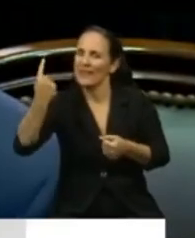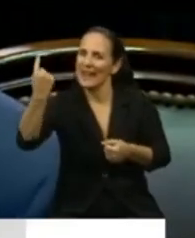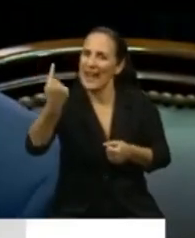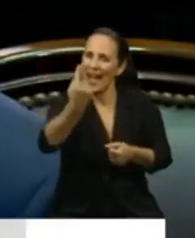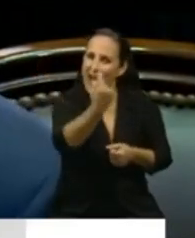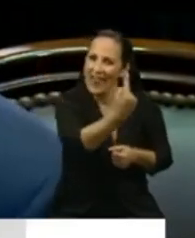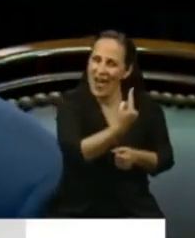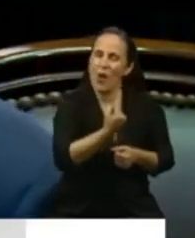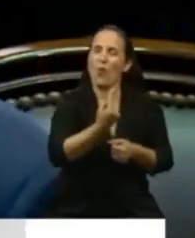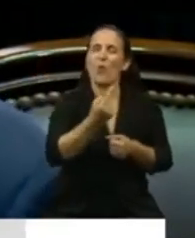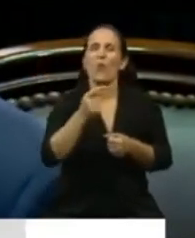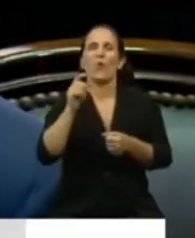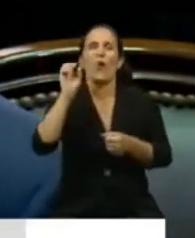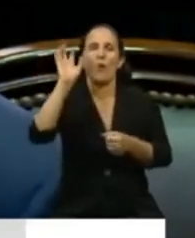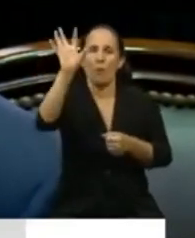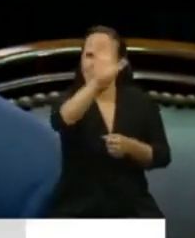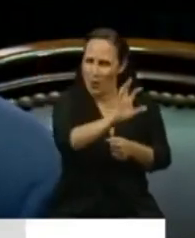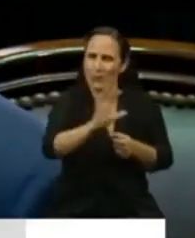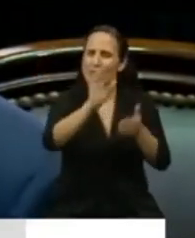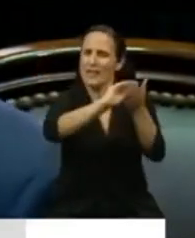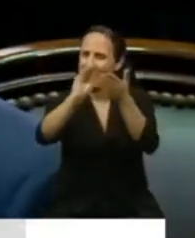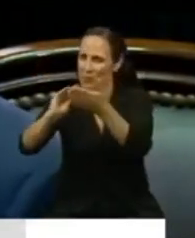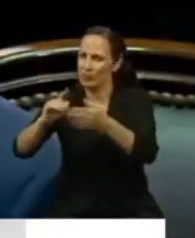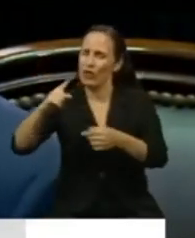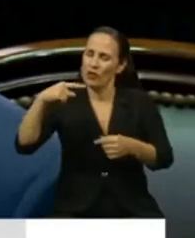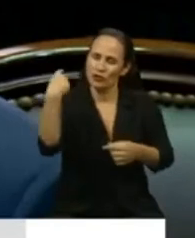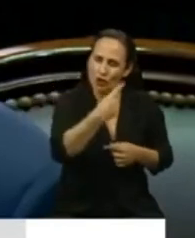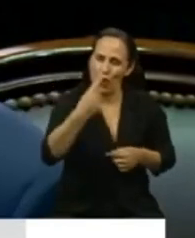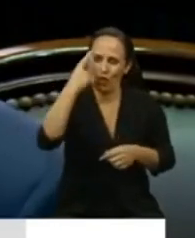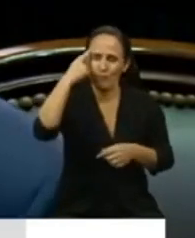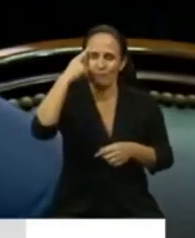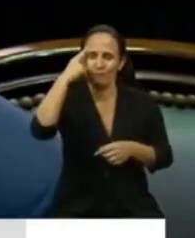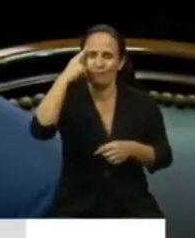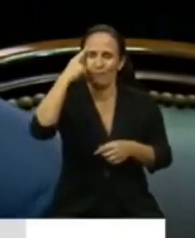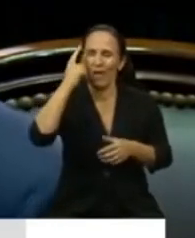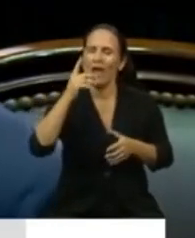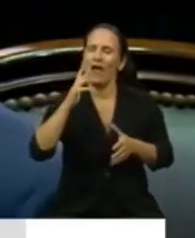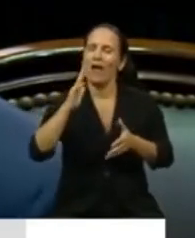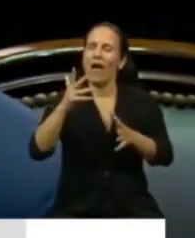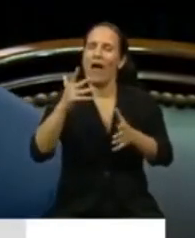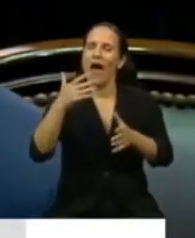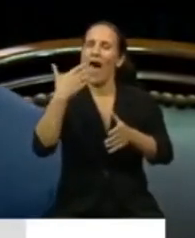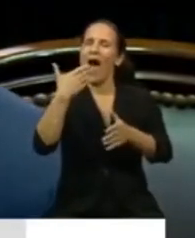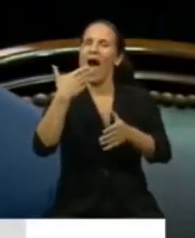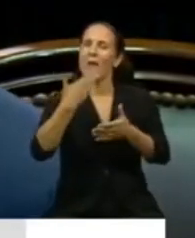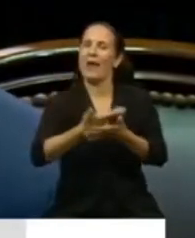y los que están en sus provincias tengamos al momento de manifestarnos públicamente.